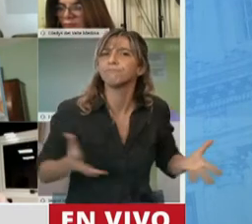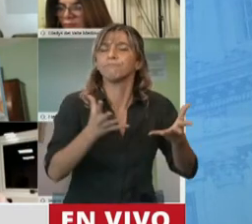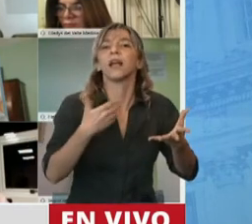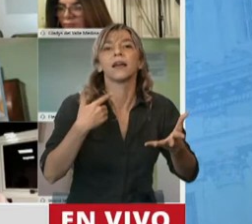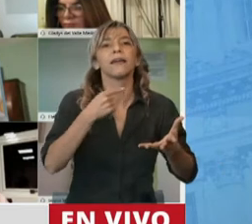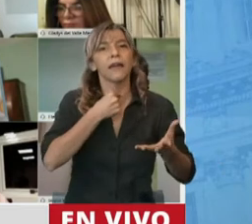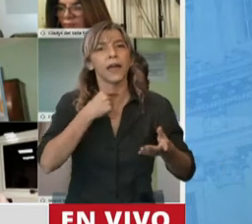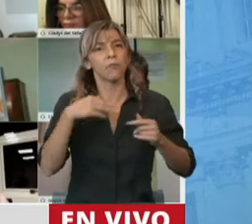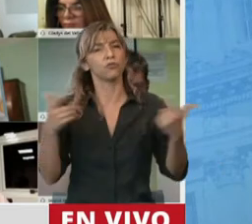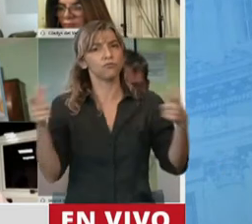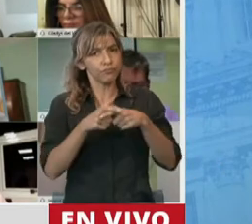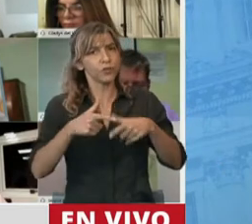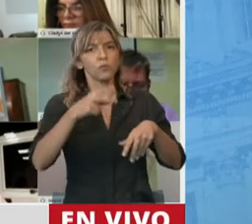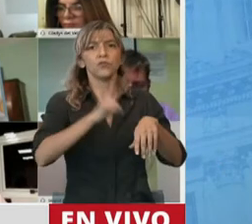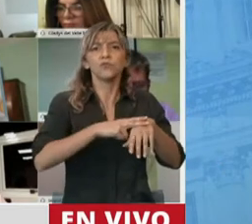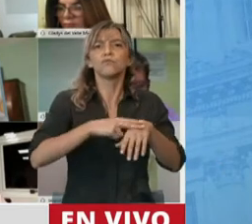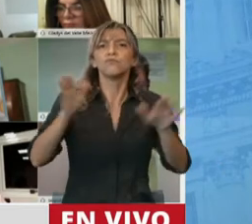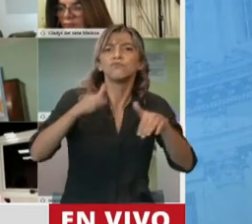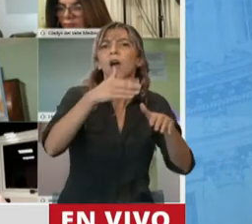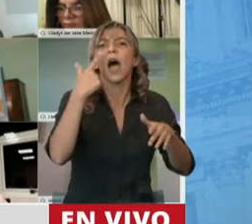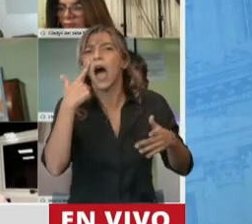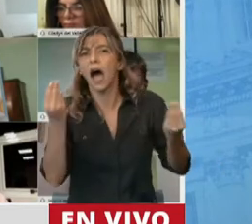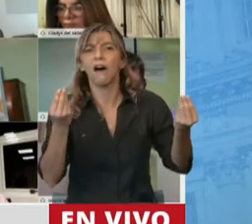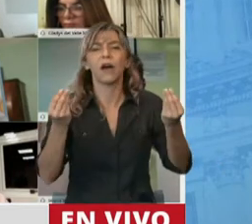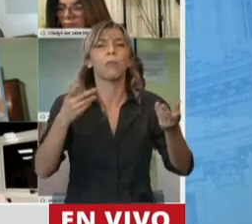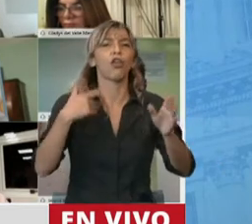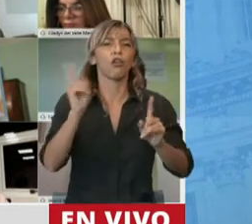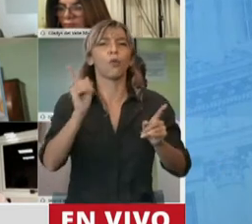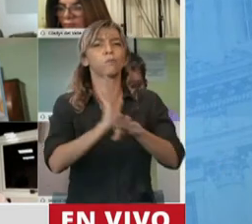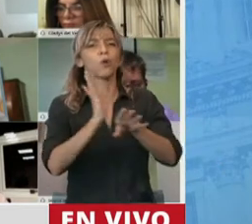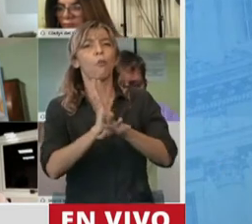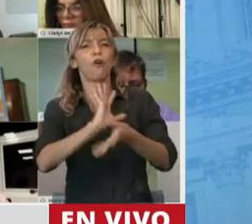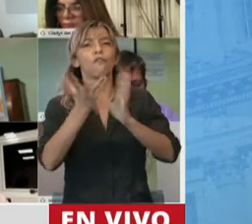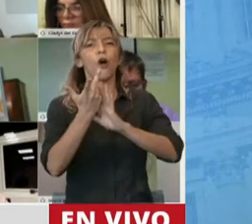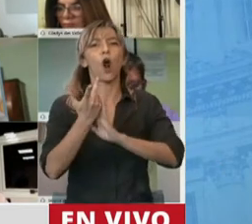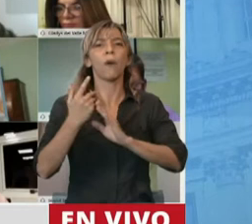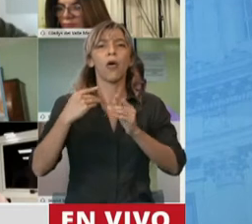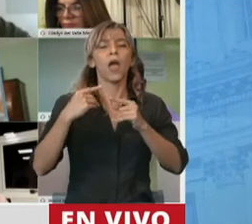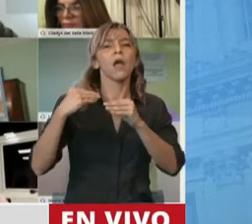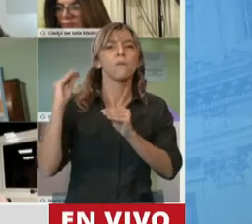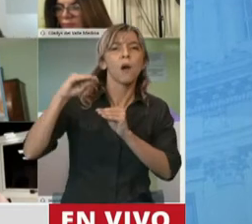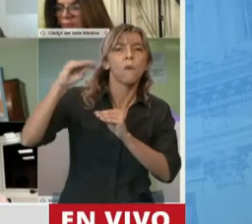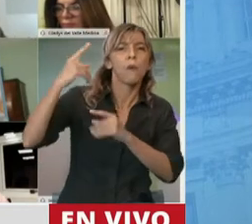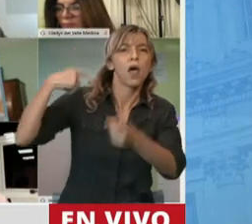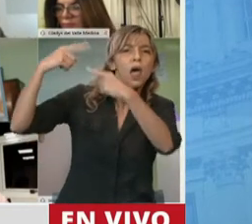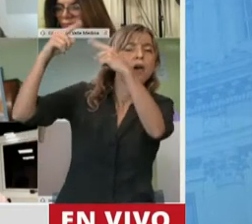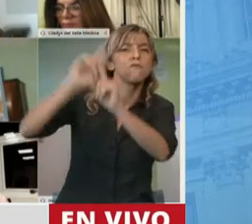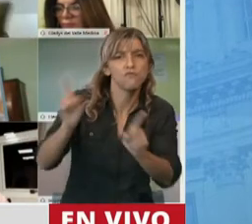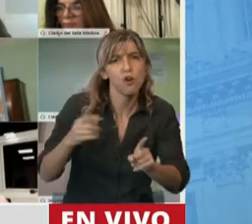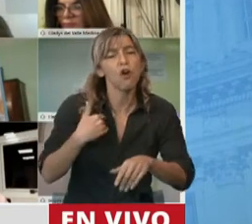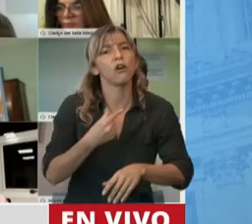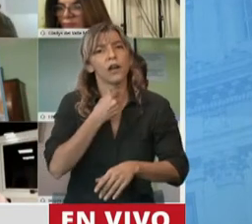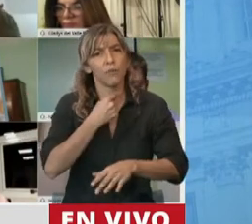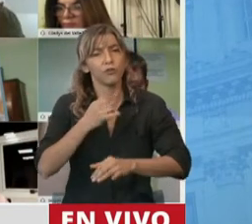Consultivo a cambio de que sea operativo y no aumente la burocratización. Mejoras en los beneficios tributarios, en impuesto a las